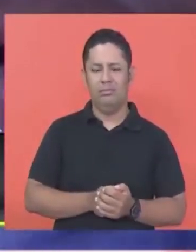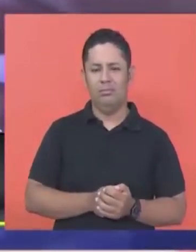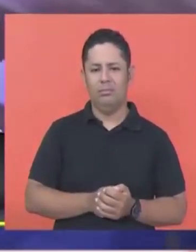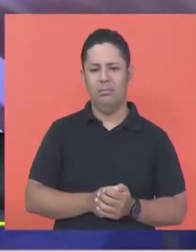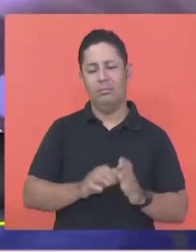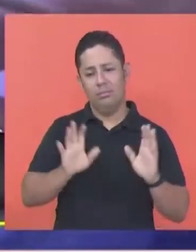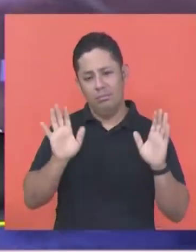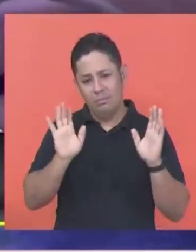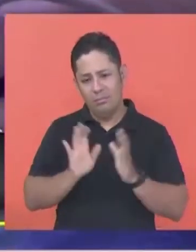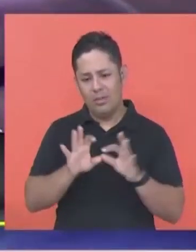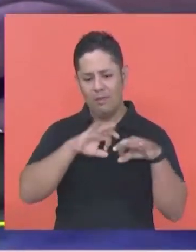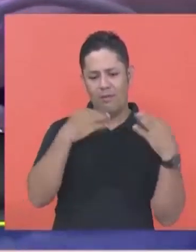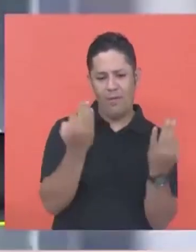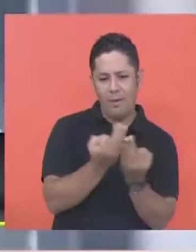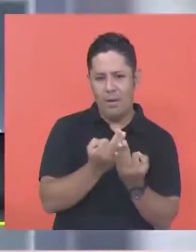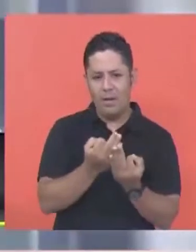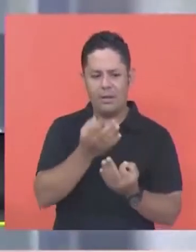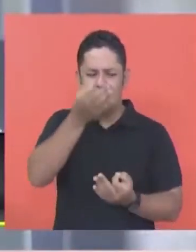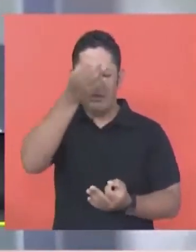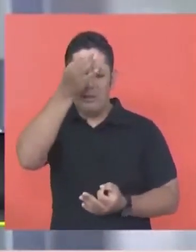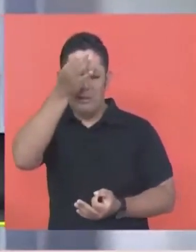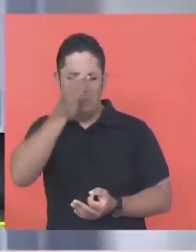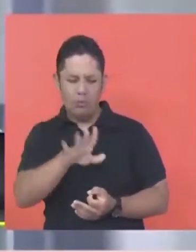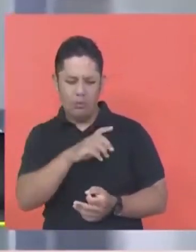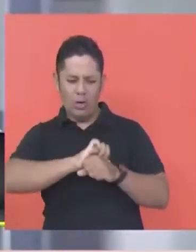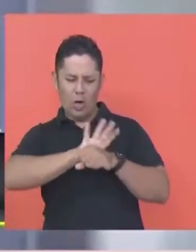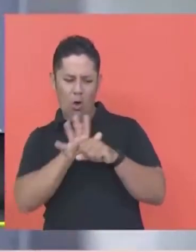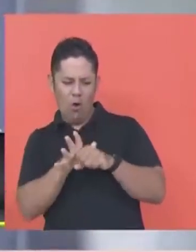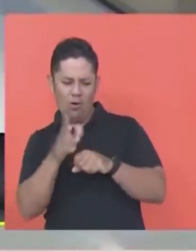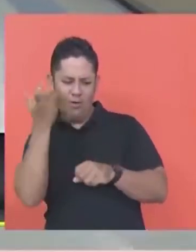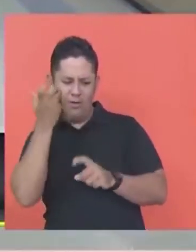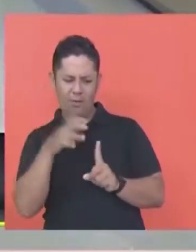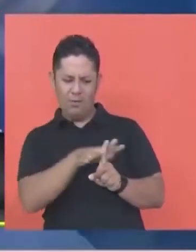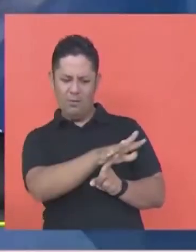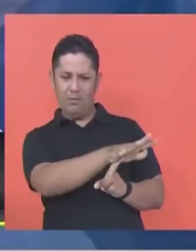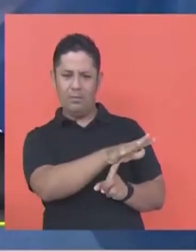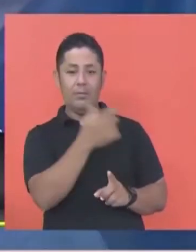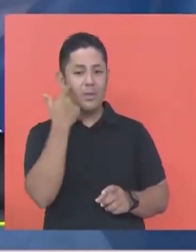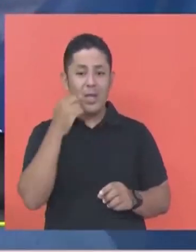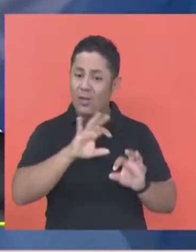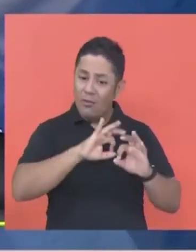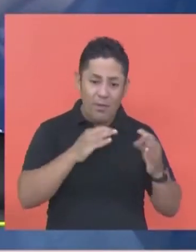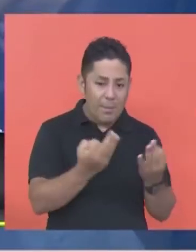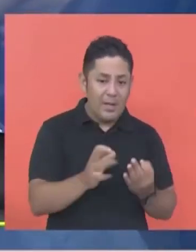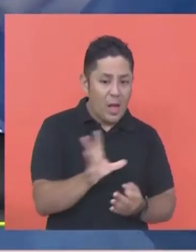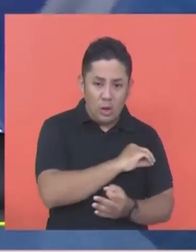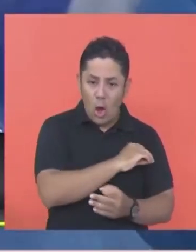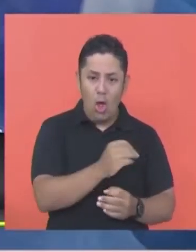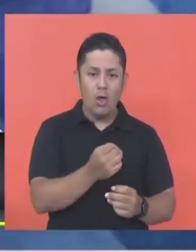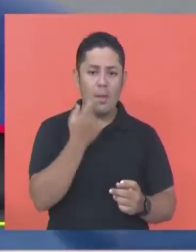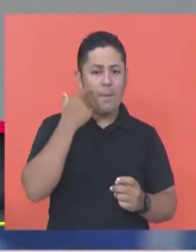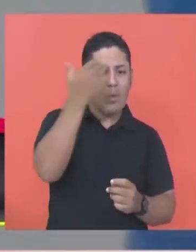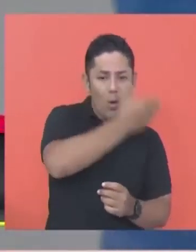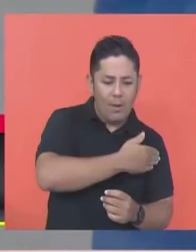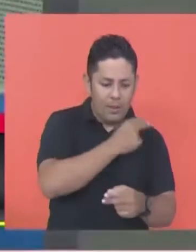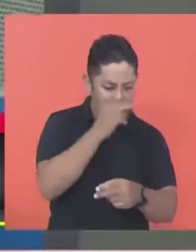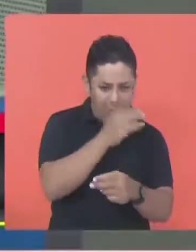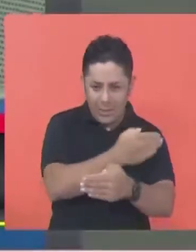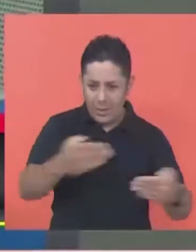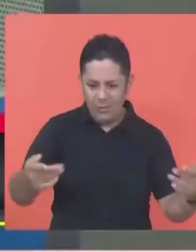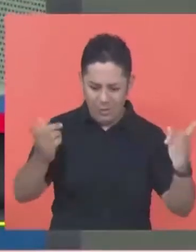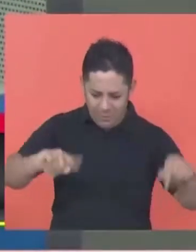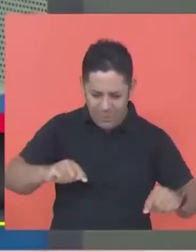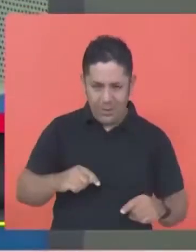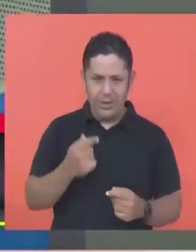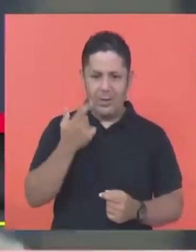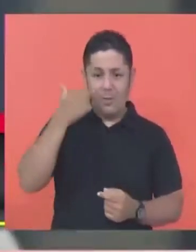si tiene sospechas de COVID, se le tenía que tomar la muestra a